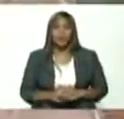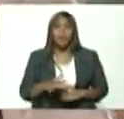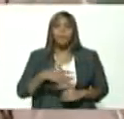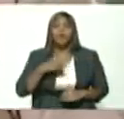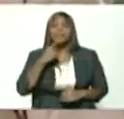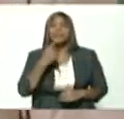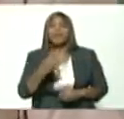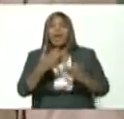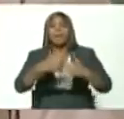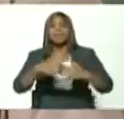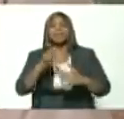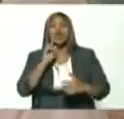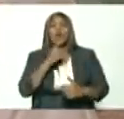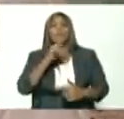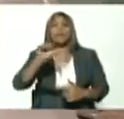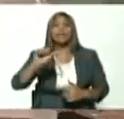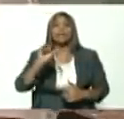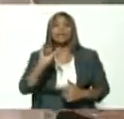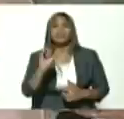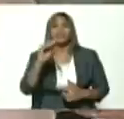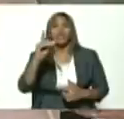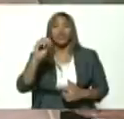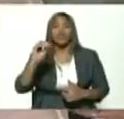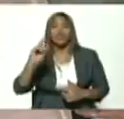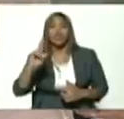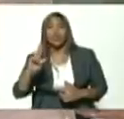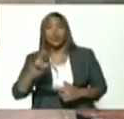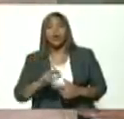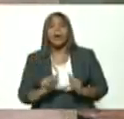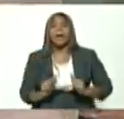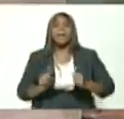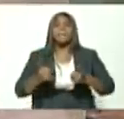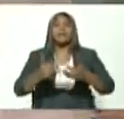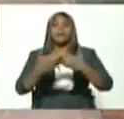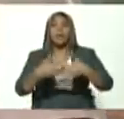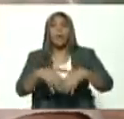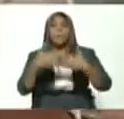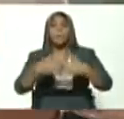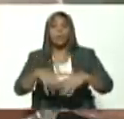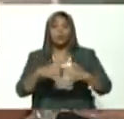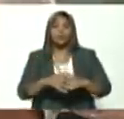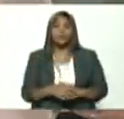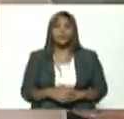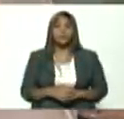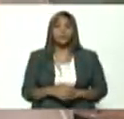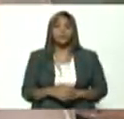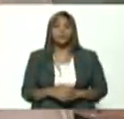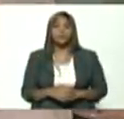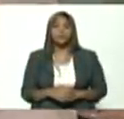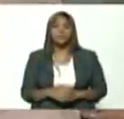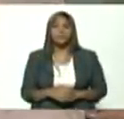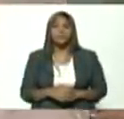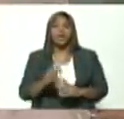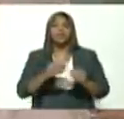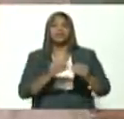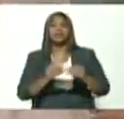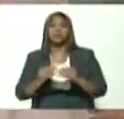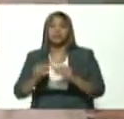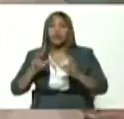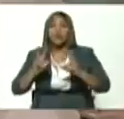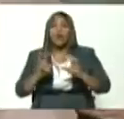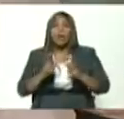SIDOR y el complejo siderúrgico hemos arrancado la producción estamos haciendo hasta una línea férrea